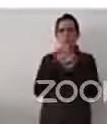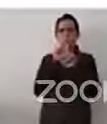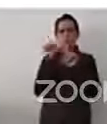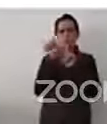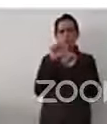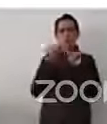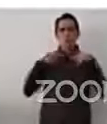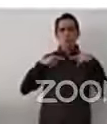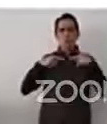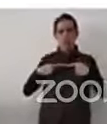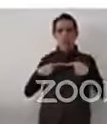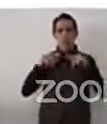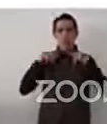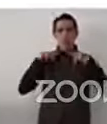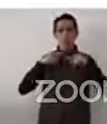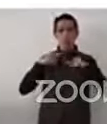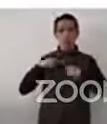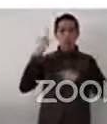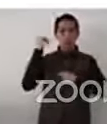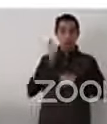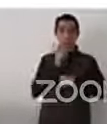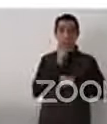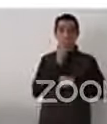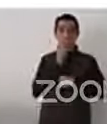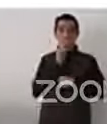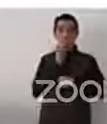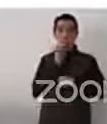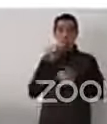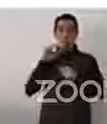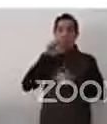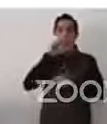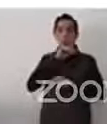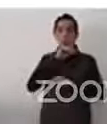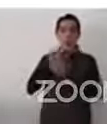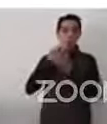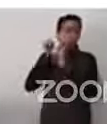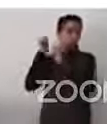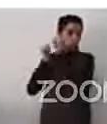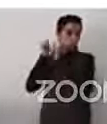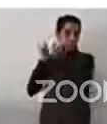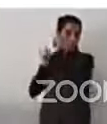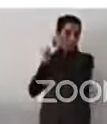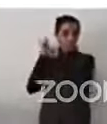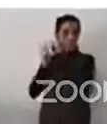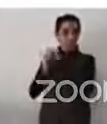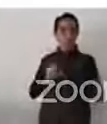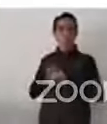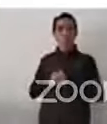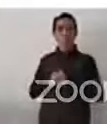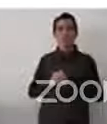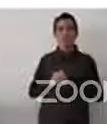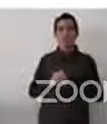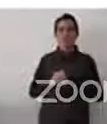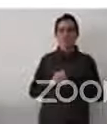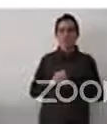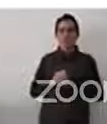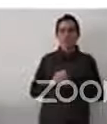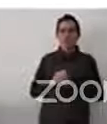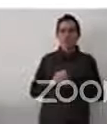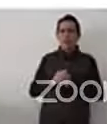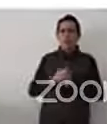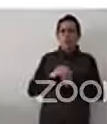que es, digamos, dentro del derecho internacional de derechos humanos, es las personas que han sido incluidas